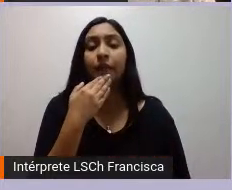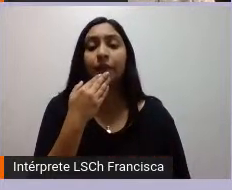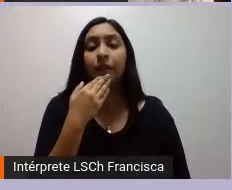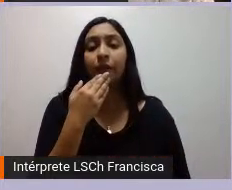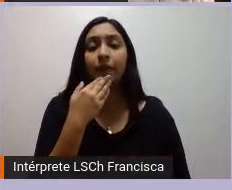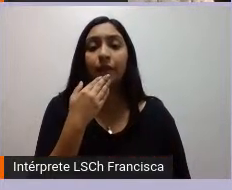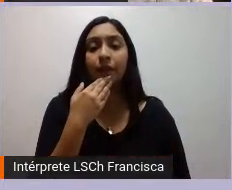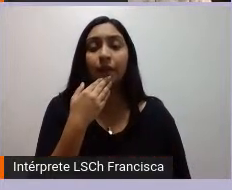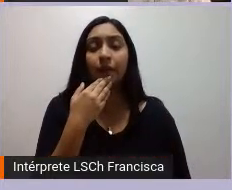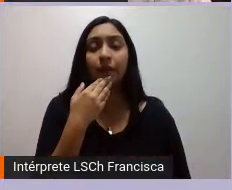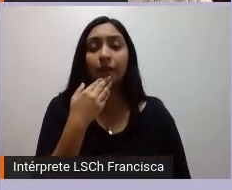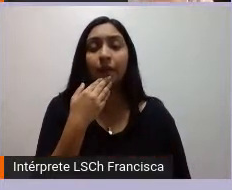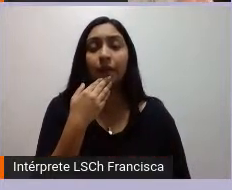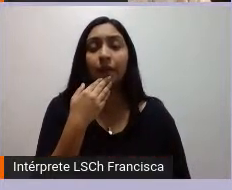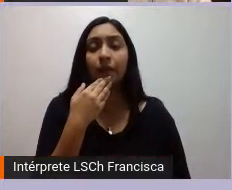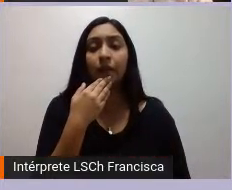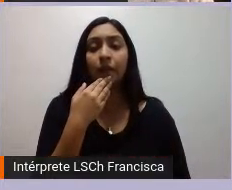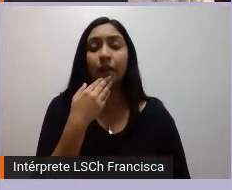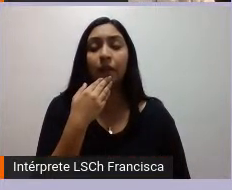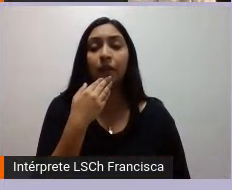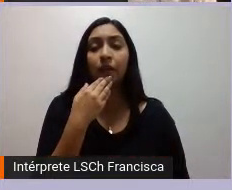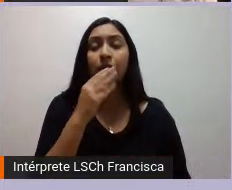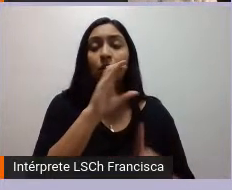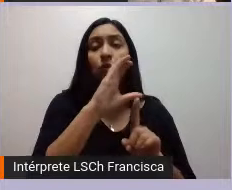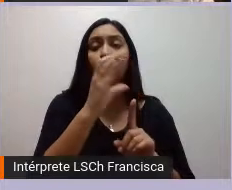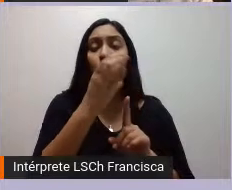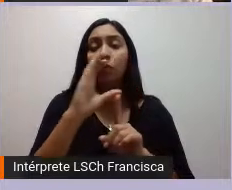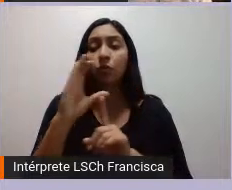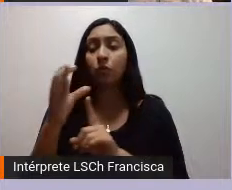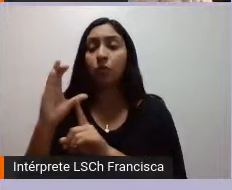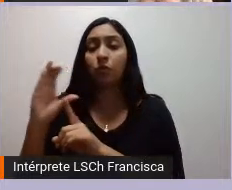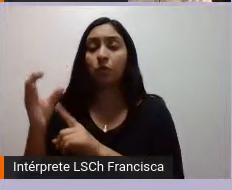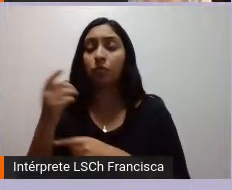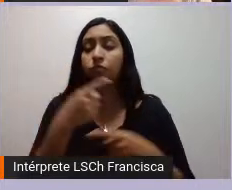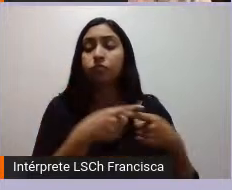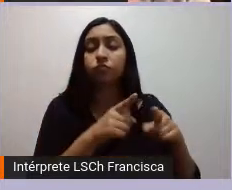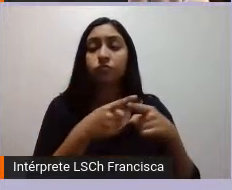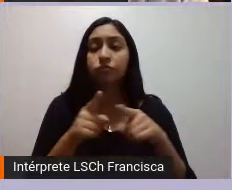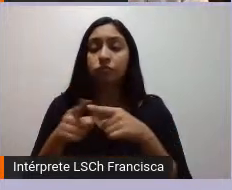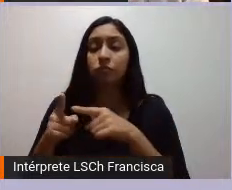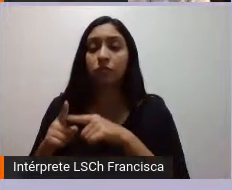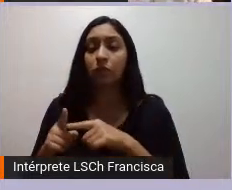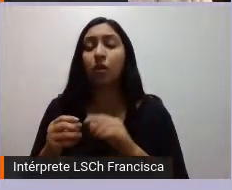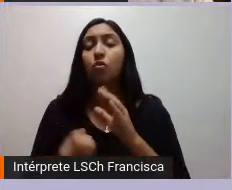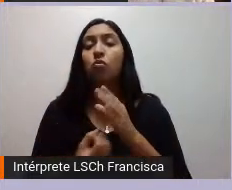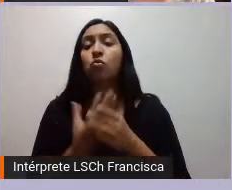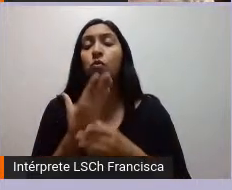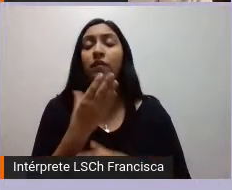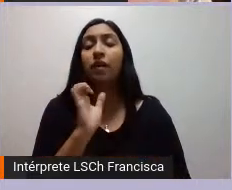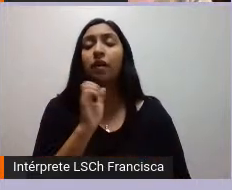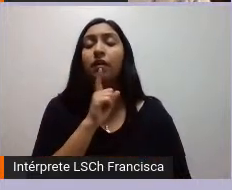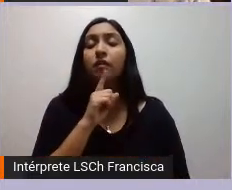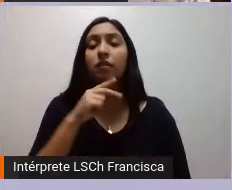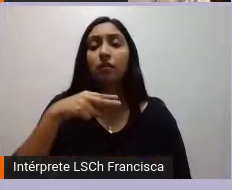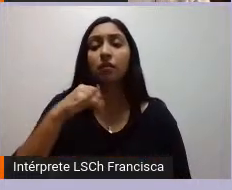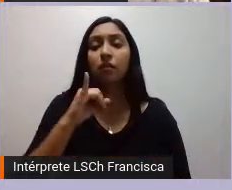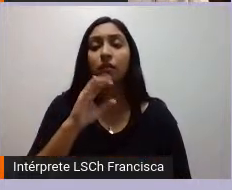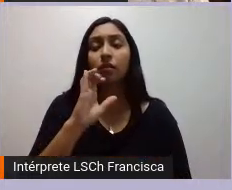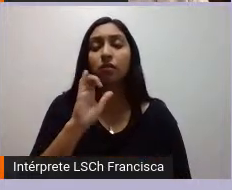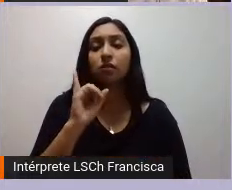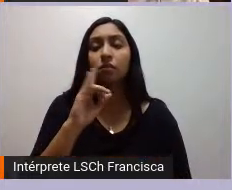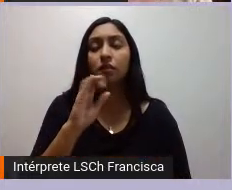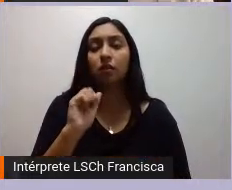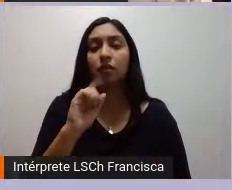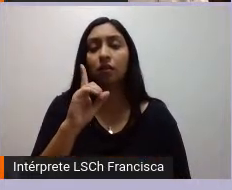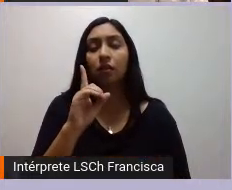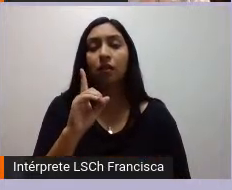el multiculturalismo va forjando un nuevo tipo de etnicidad que es una etnicidad como sujeto de mercancía y eso se puede observar con mayor fuerza